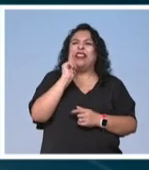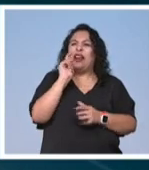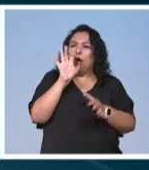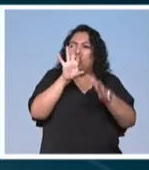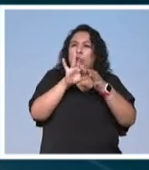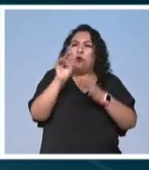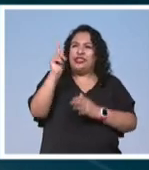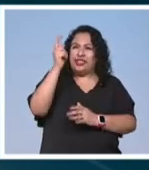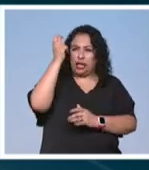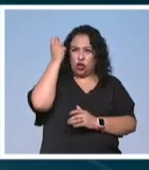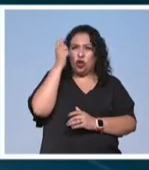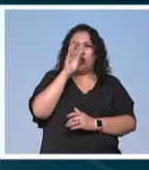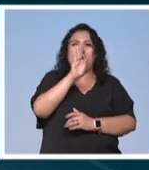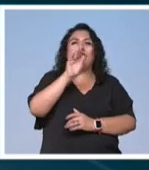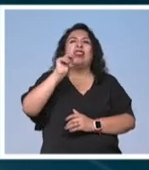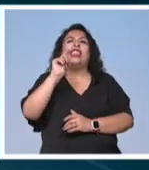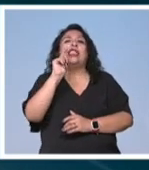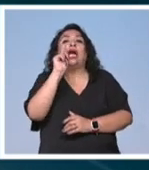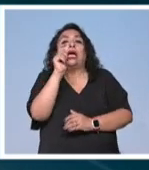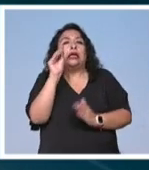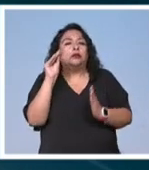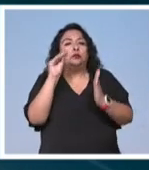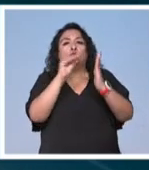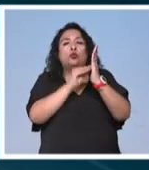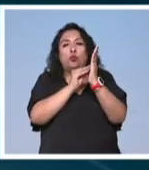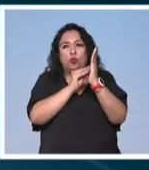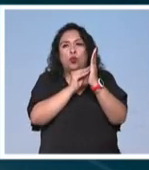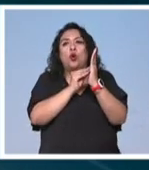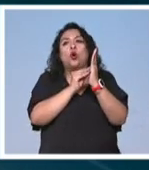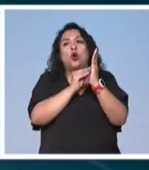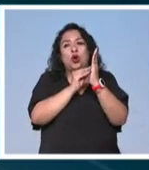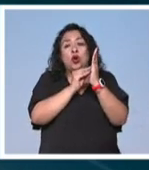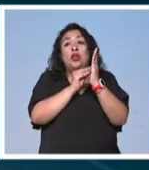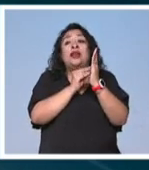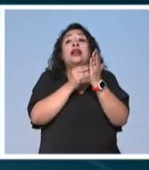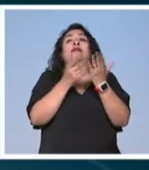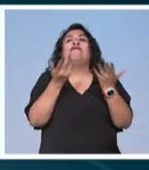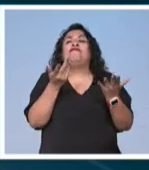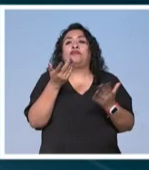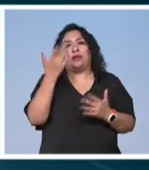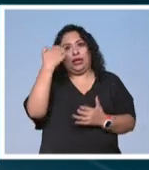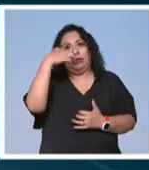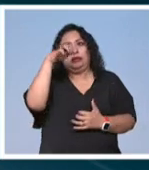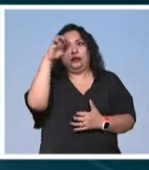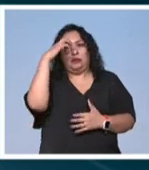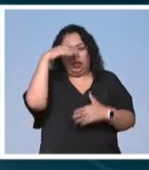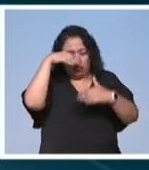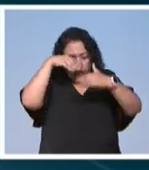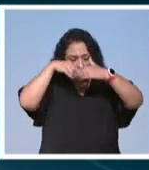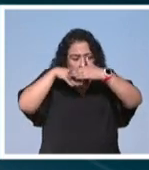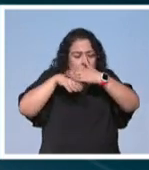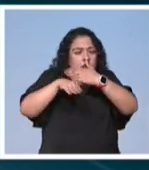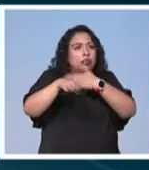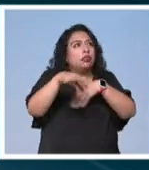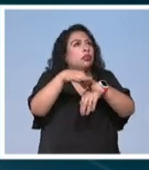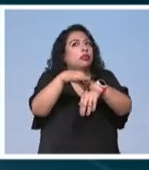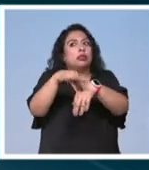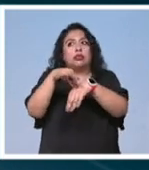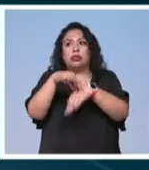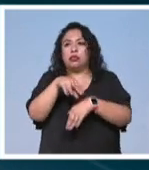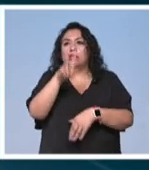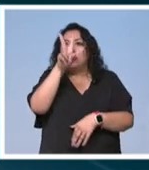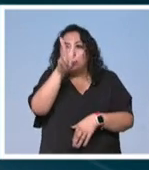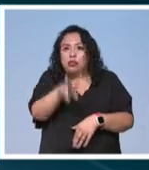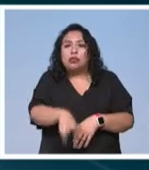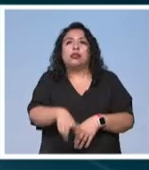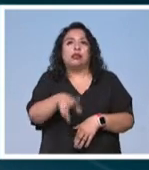tecnología NFT lo que añade, en definitiva, pues es una experiencia más inmersiva, o sea, realmente como